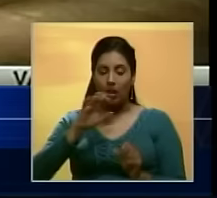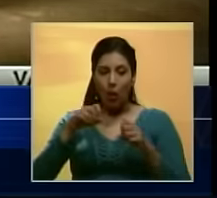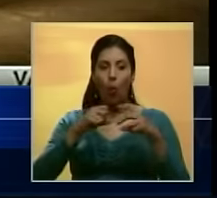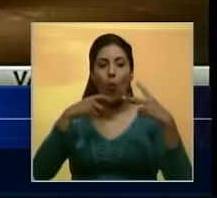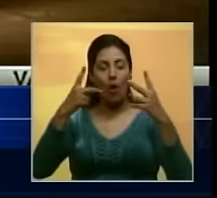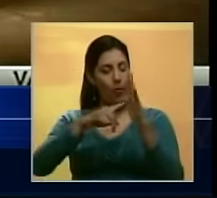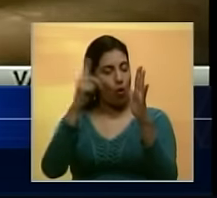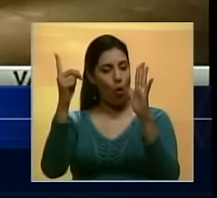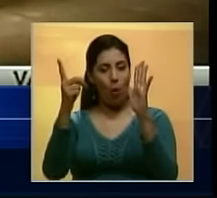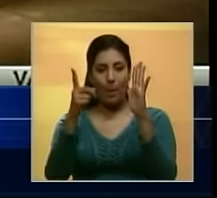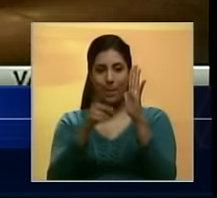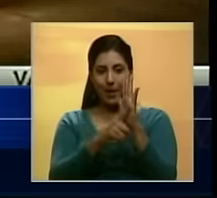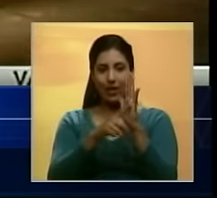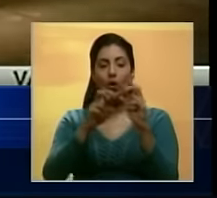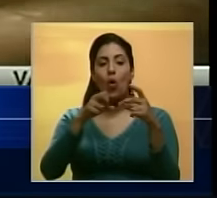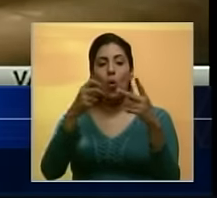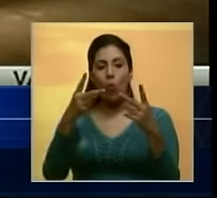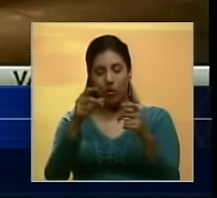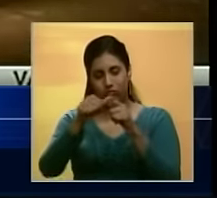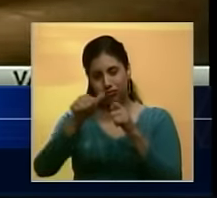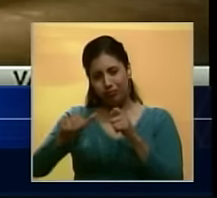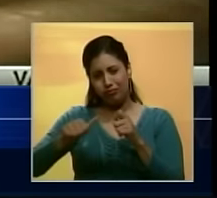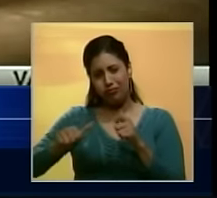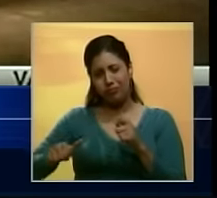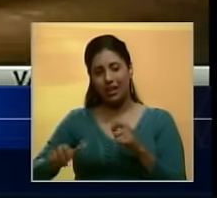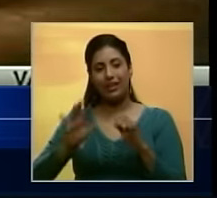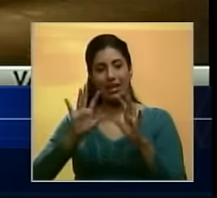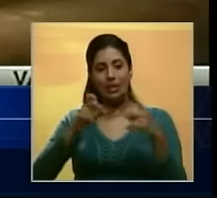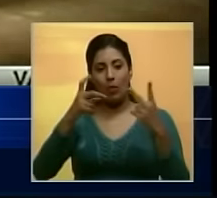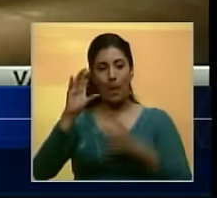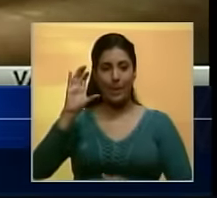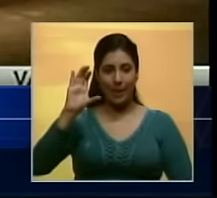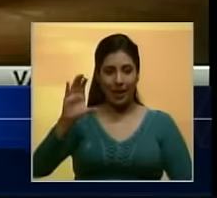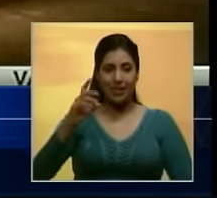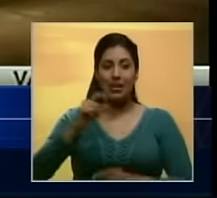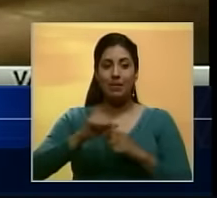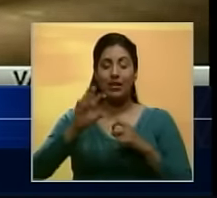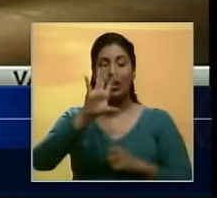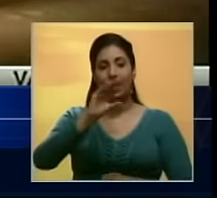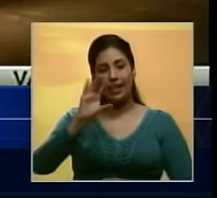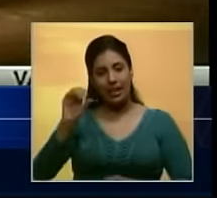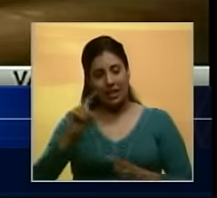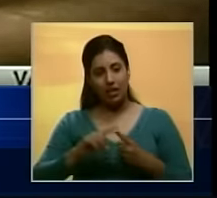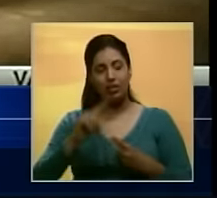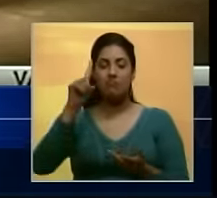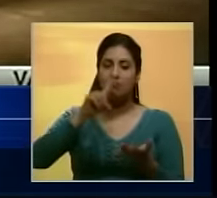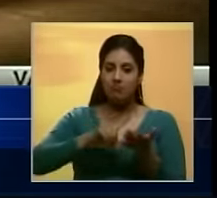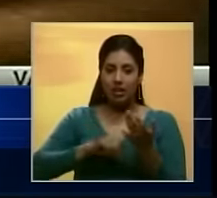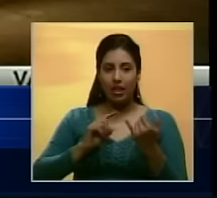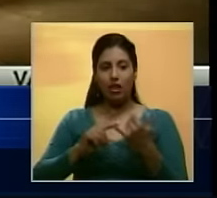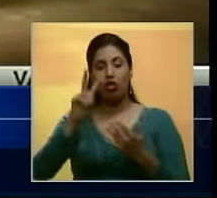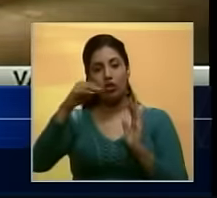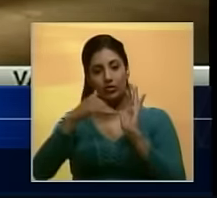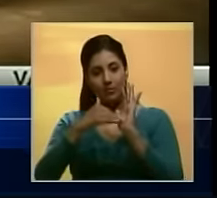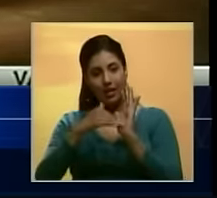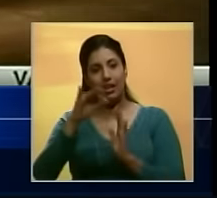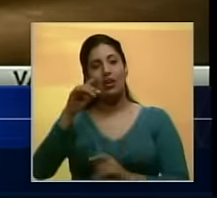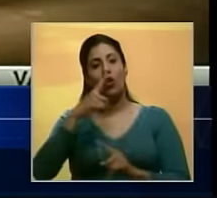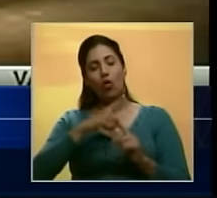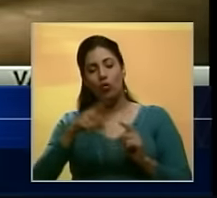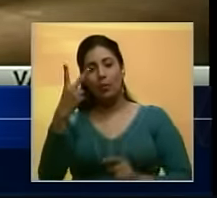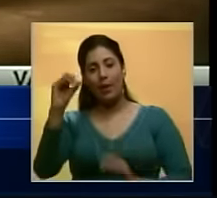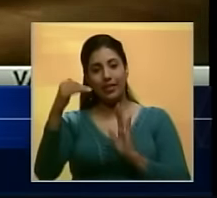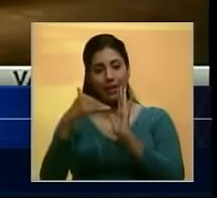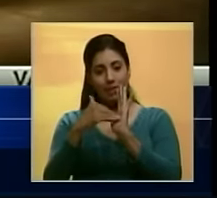completo el nuevo cono monetario del país con billetes de 500, 1.000, 2.000 y